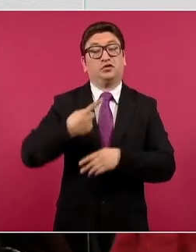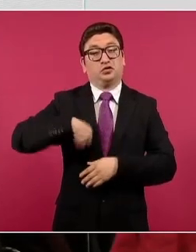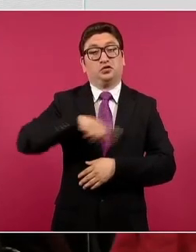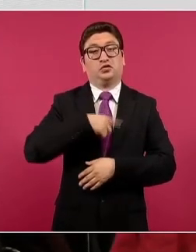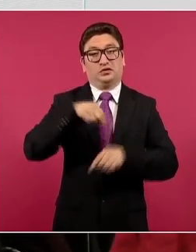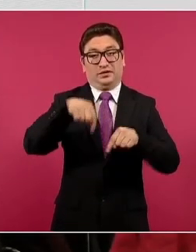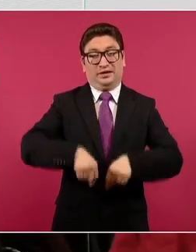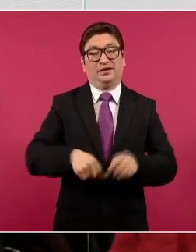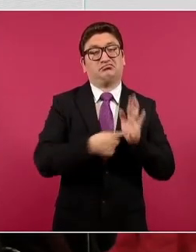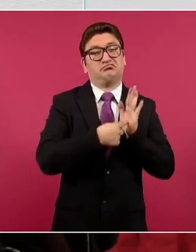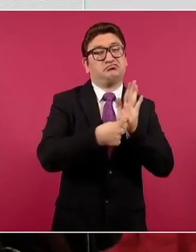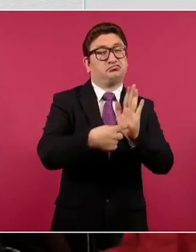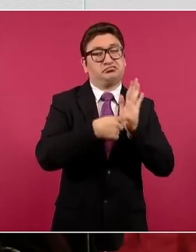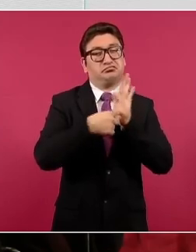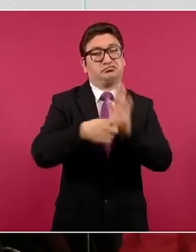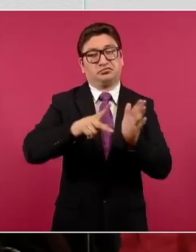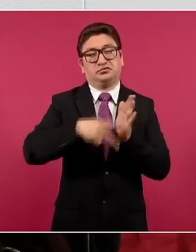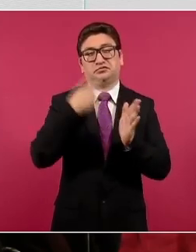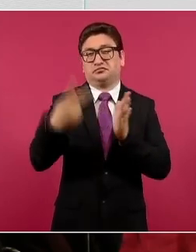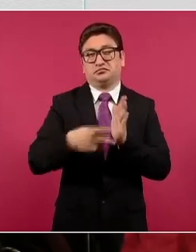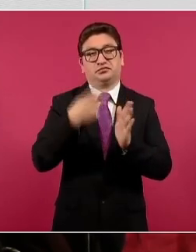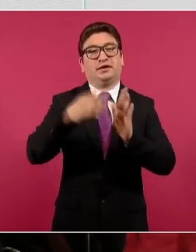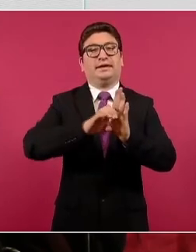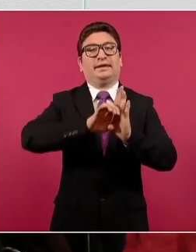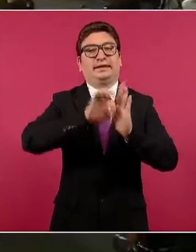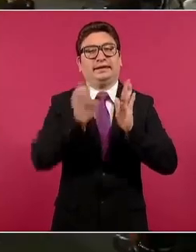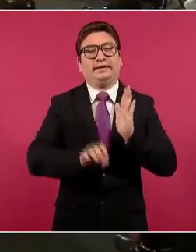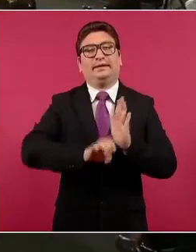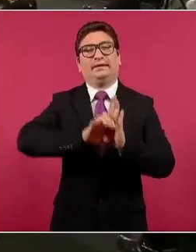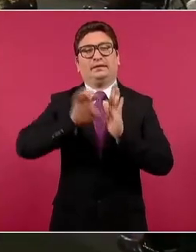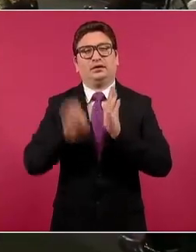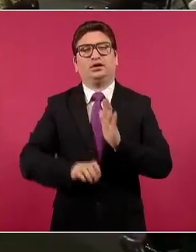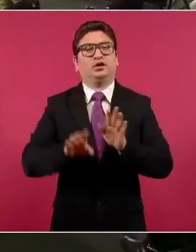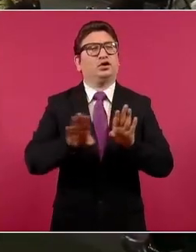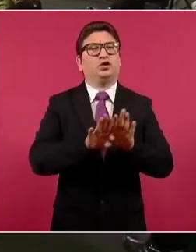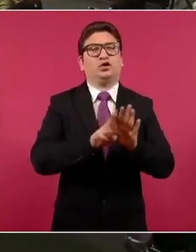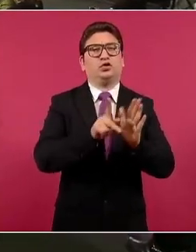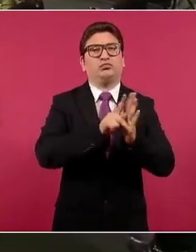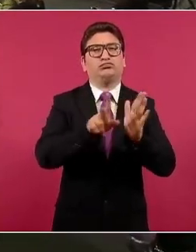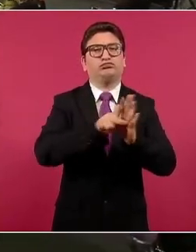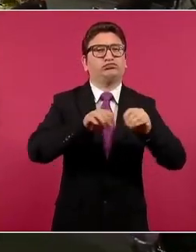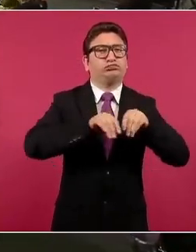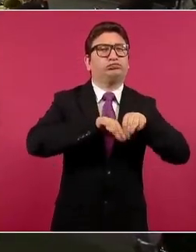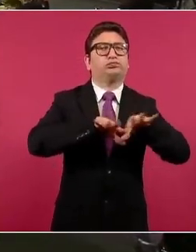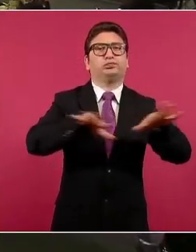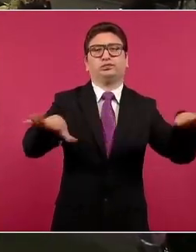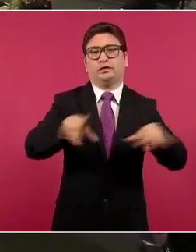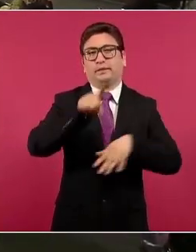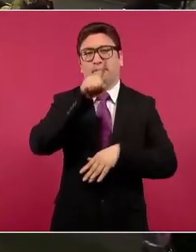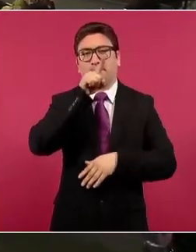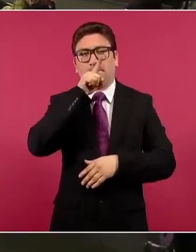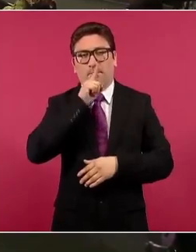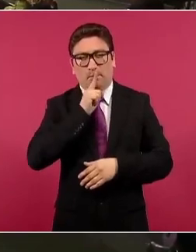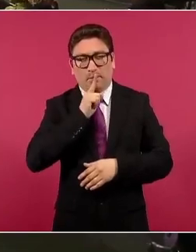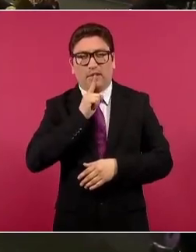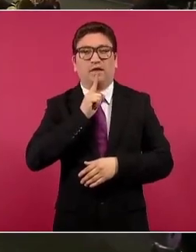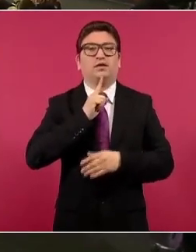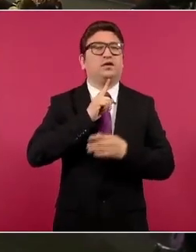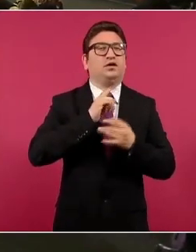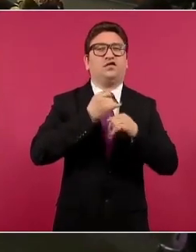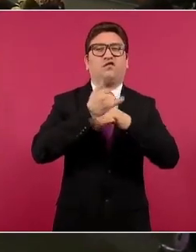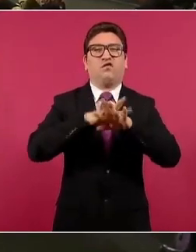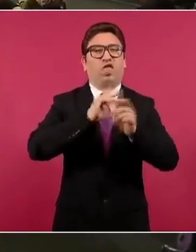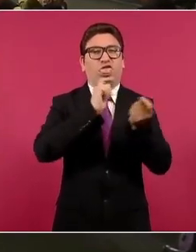en esta sección ejemplos de cómo utilizan los espacios para mentir. Y terciversar